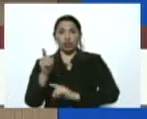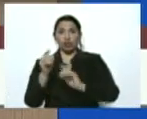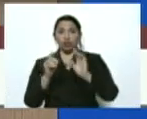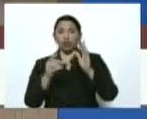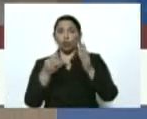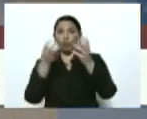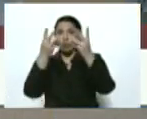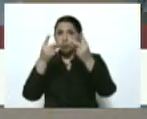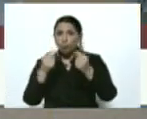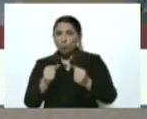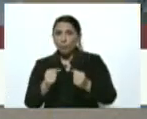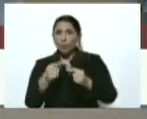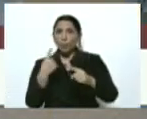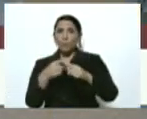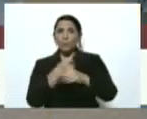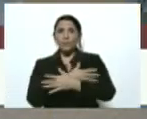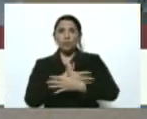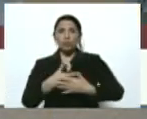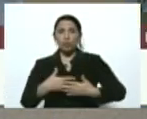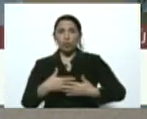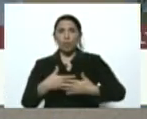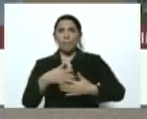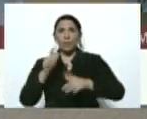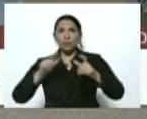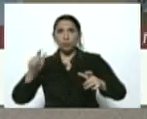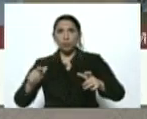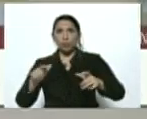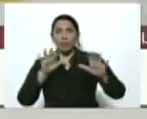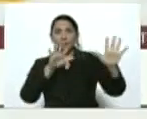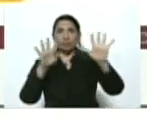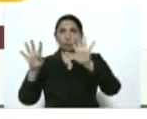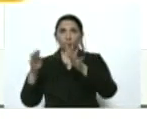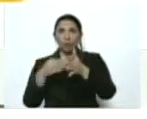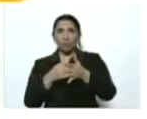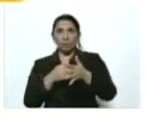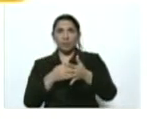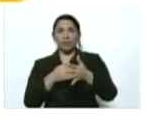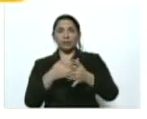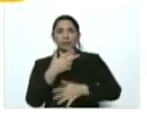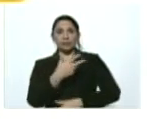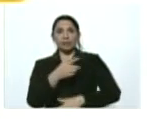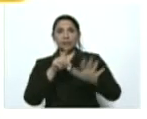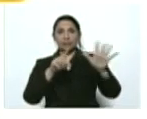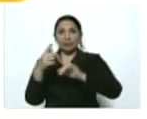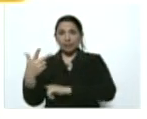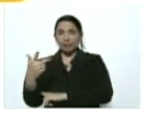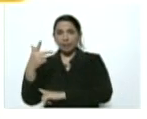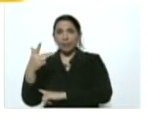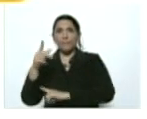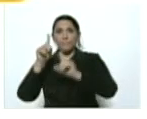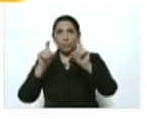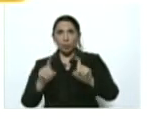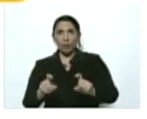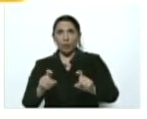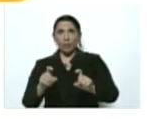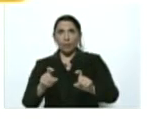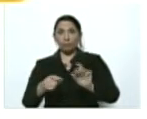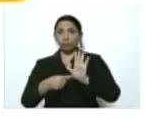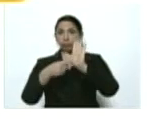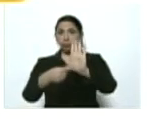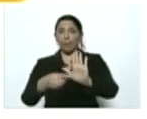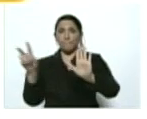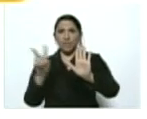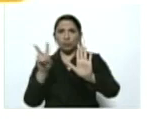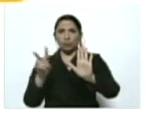habitantes de 19.369 pruebas colocando a Venezuela como ustedes bien saben bueno